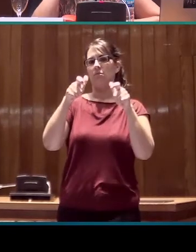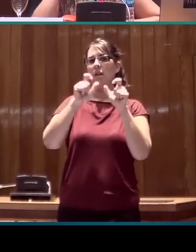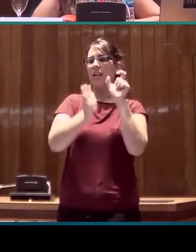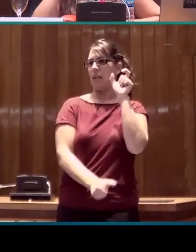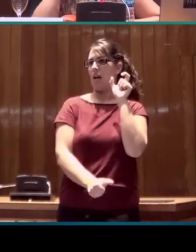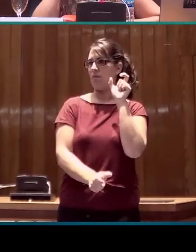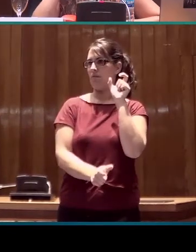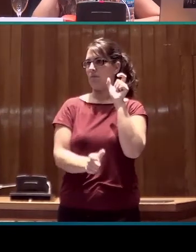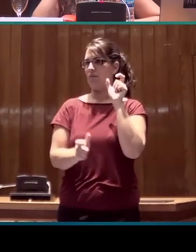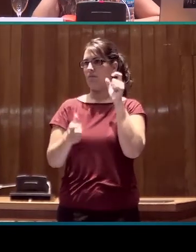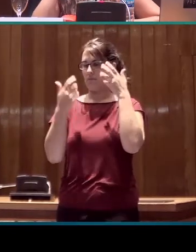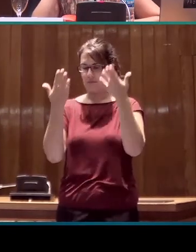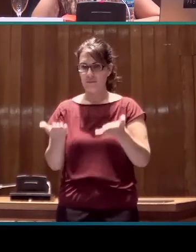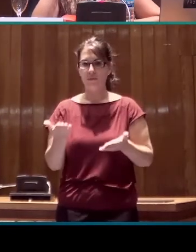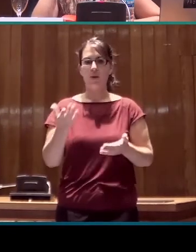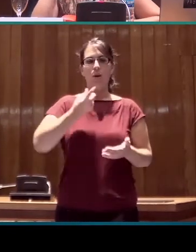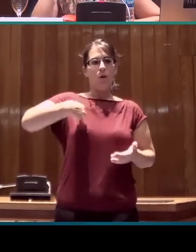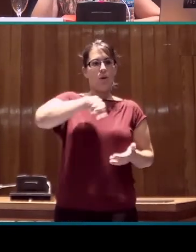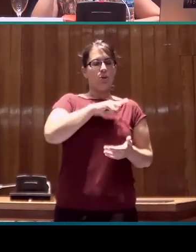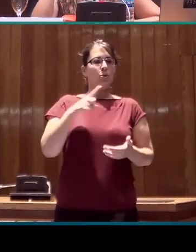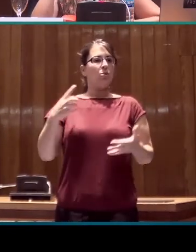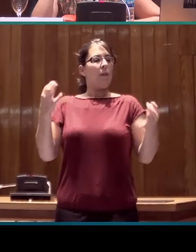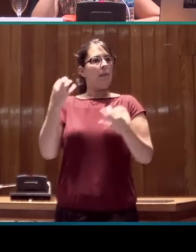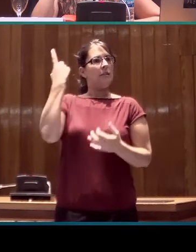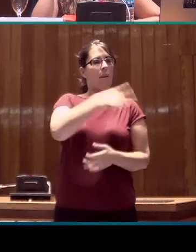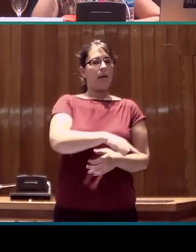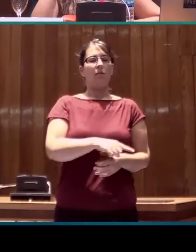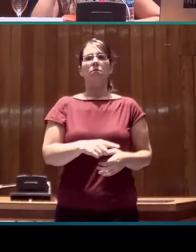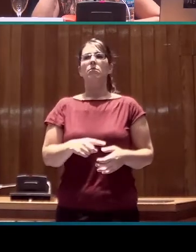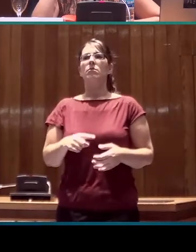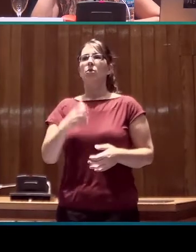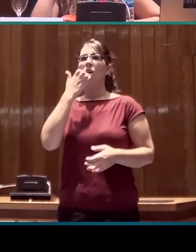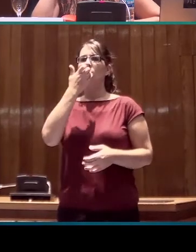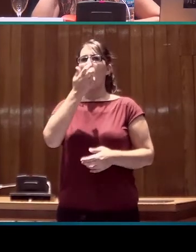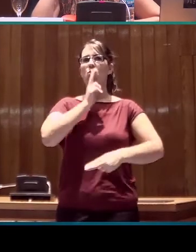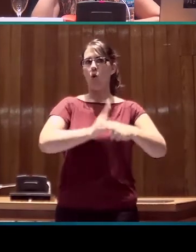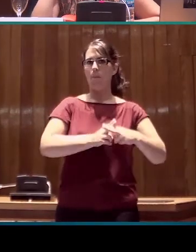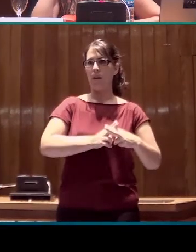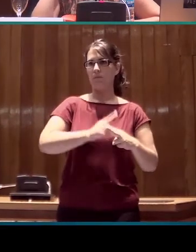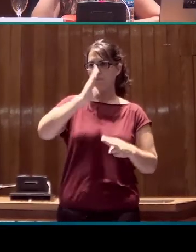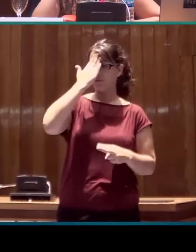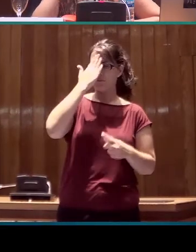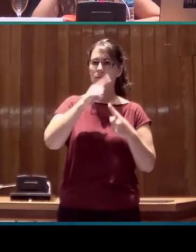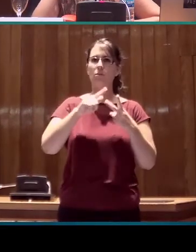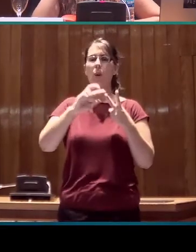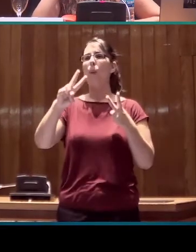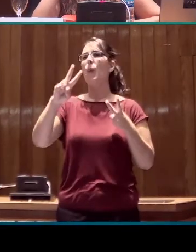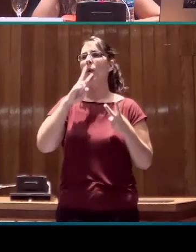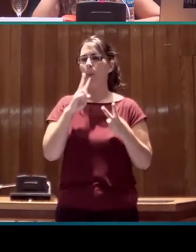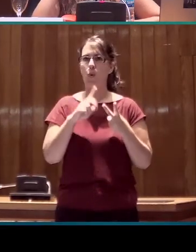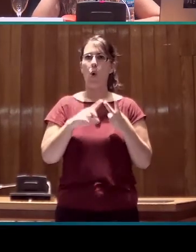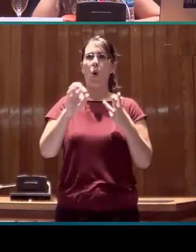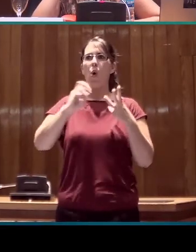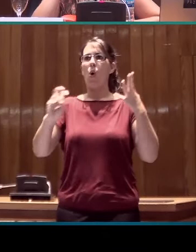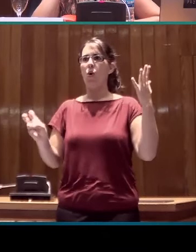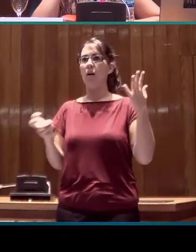deberíamos decidir si se trata de un nombre, de un verbo, de alguna otra cosa, y eso no siempre va a ser